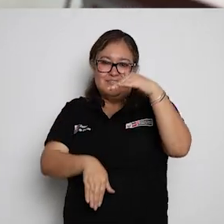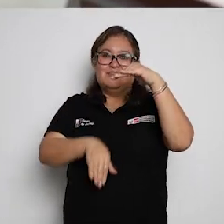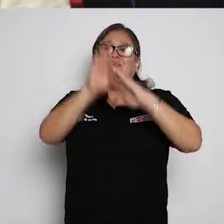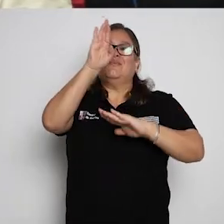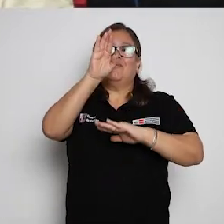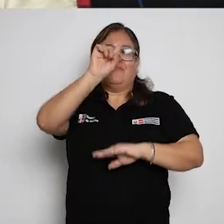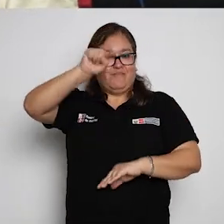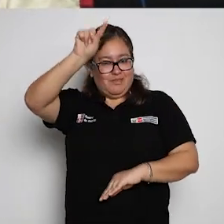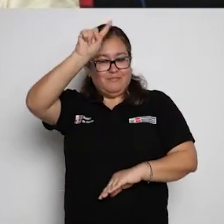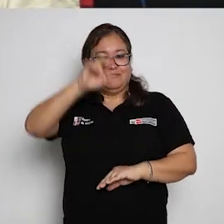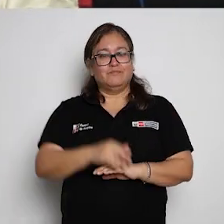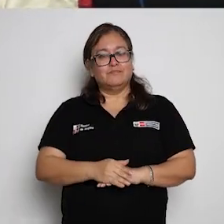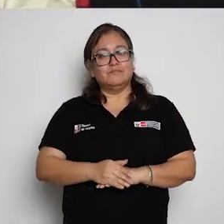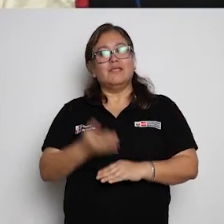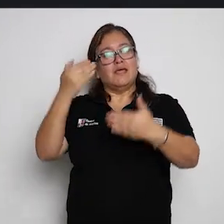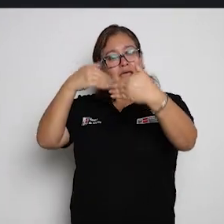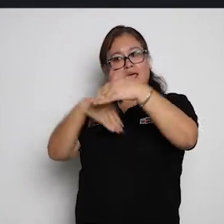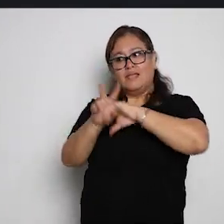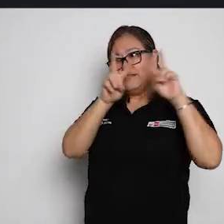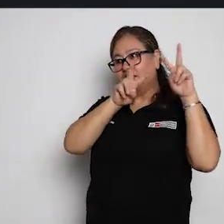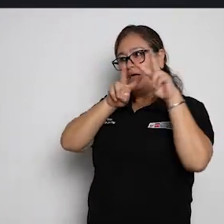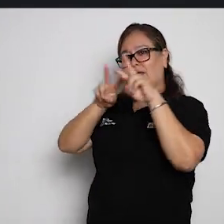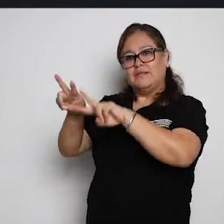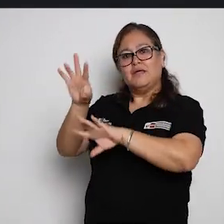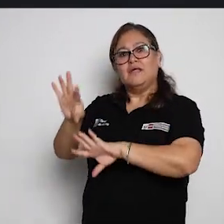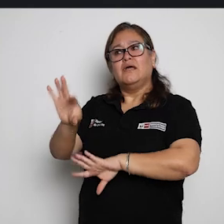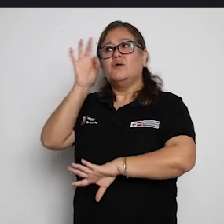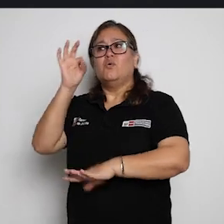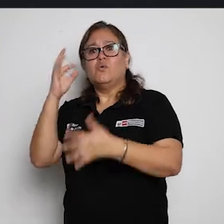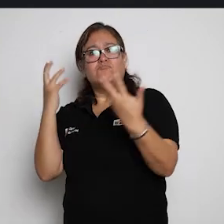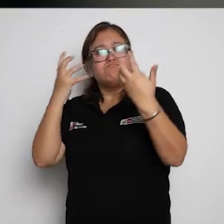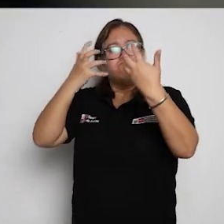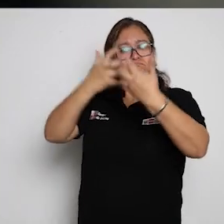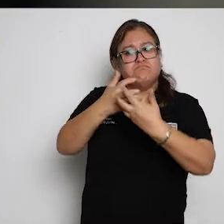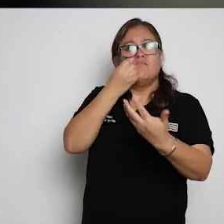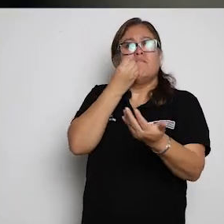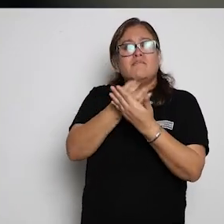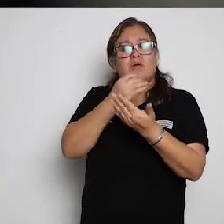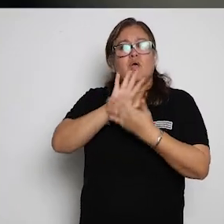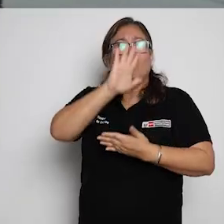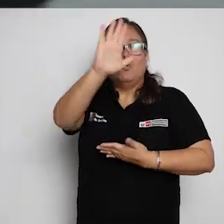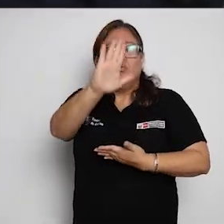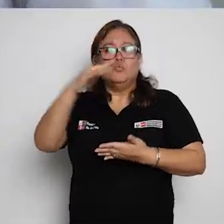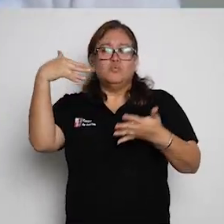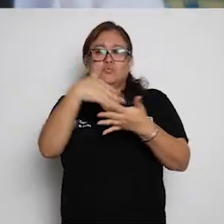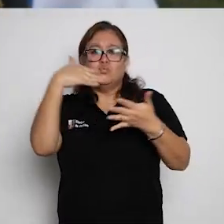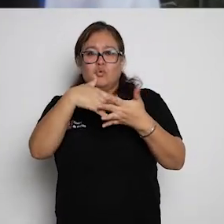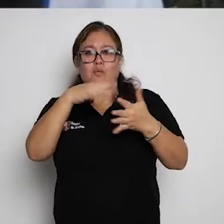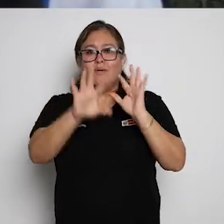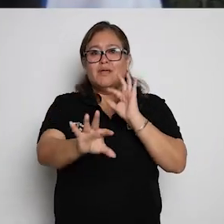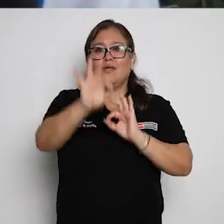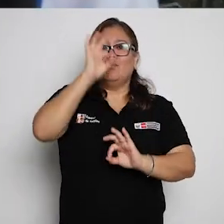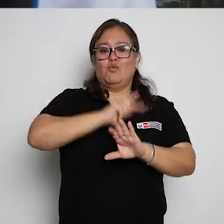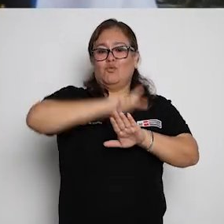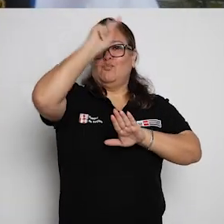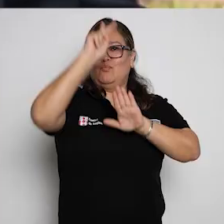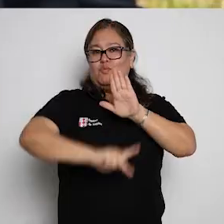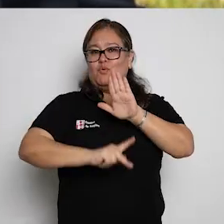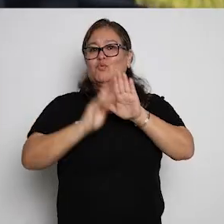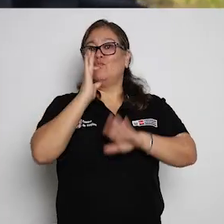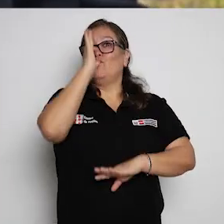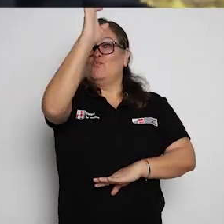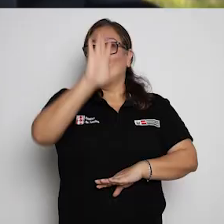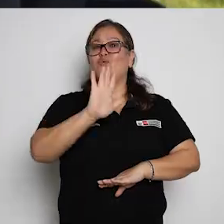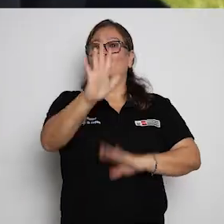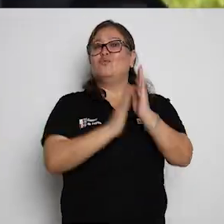millón y mucho más. Súbete a la ola de la adecuación laboral y descubre tu carrera, tu futuro y tu pasión.